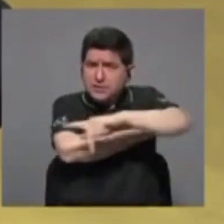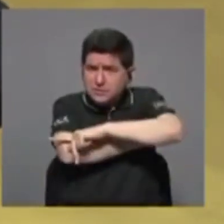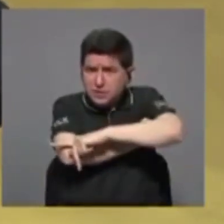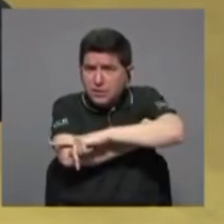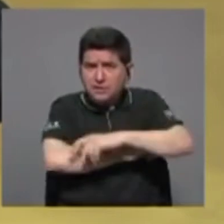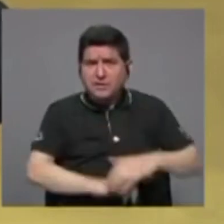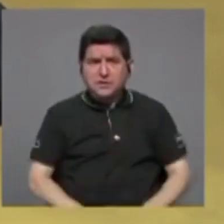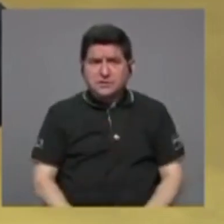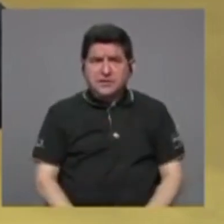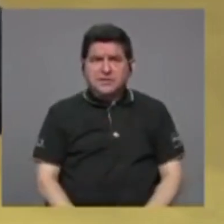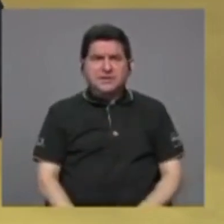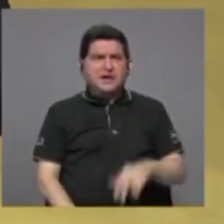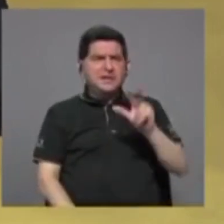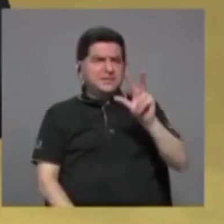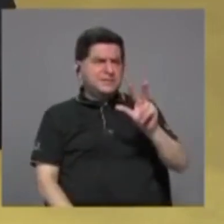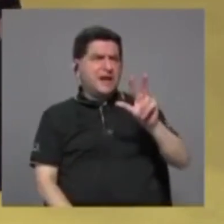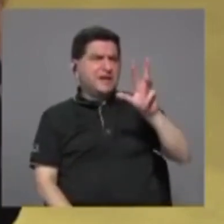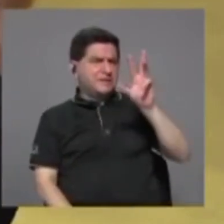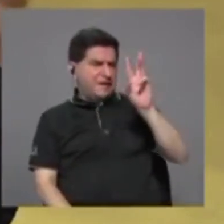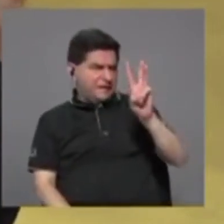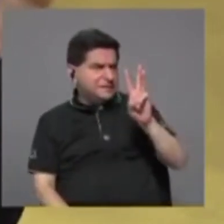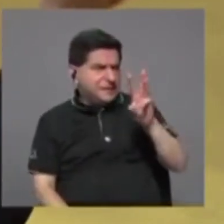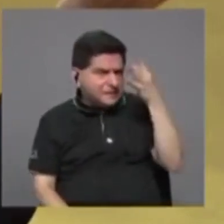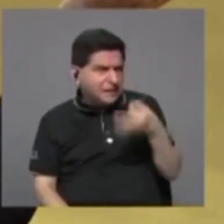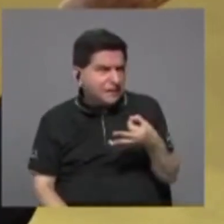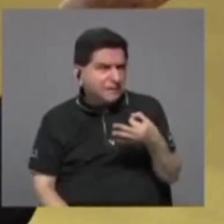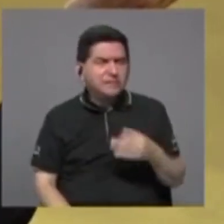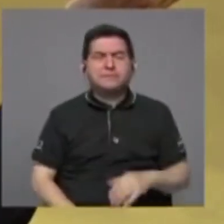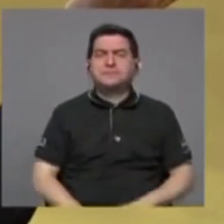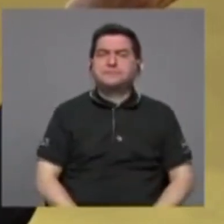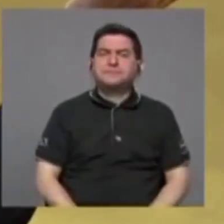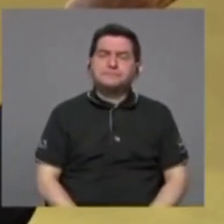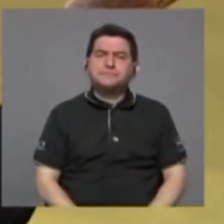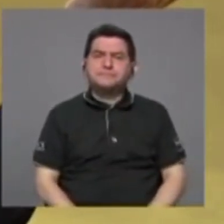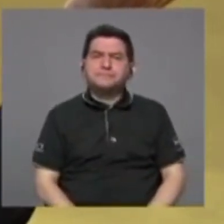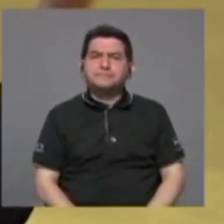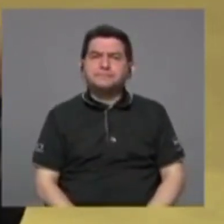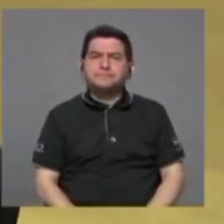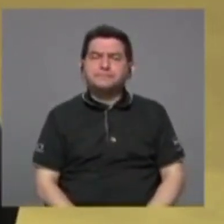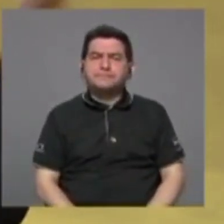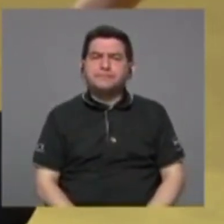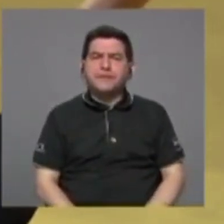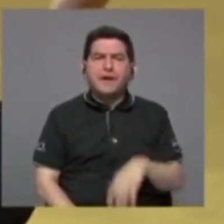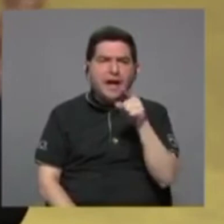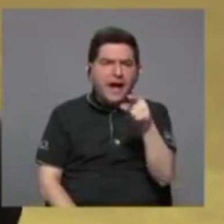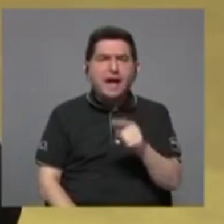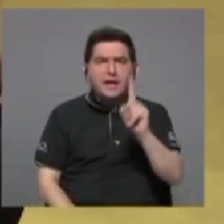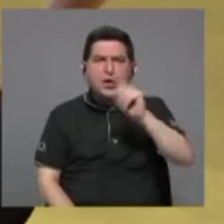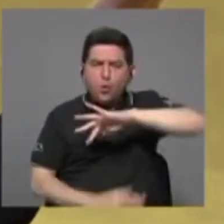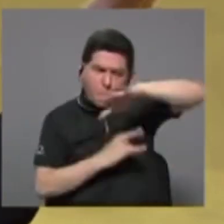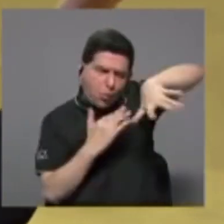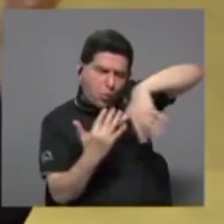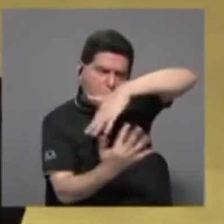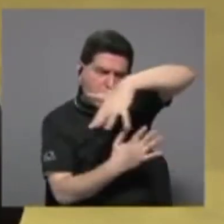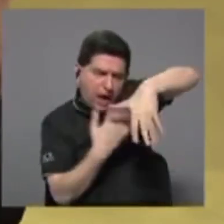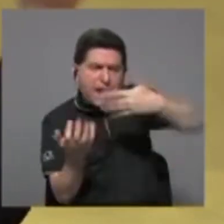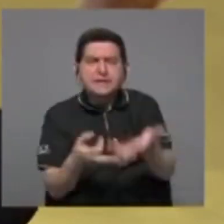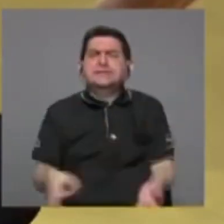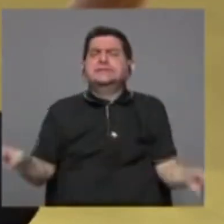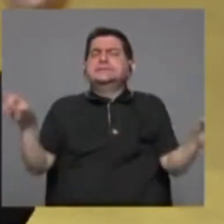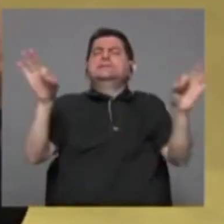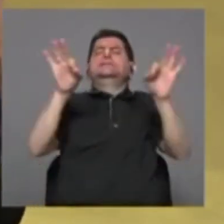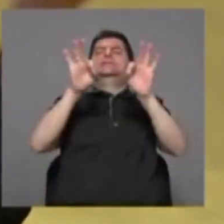los 36, y creo que ahí hay una interacción muy importante